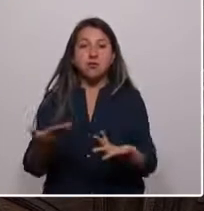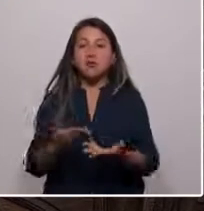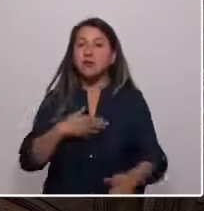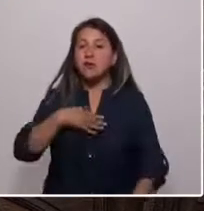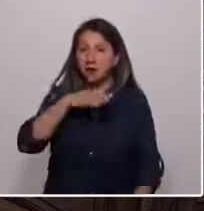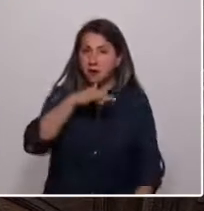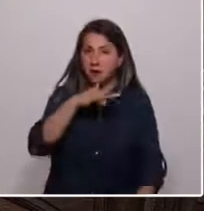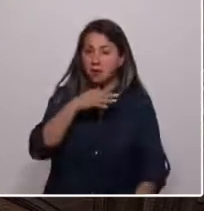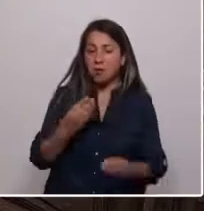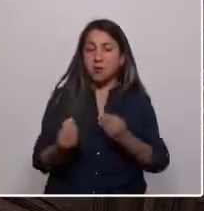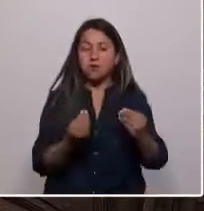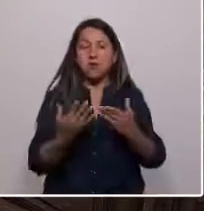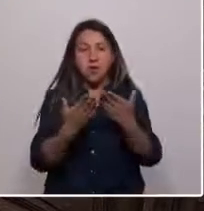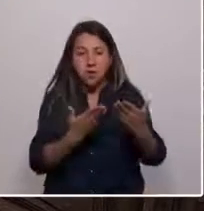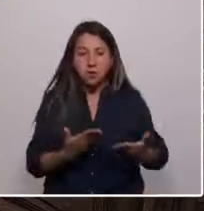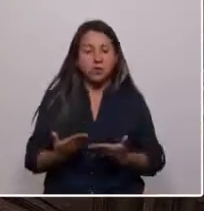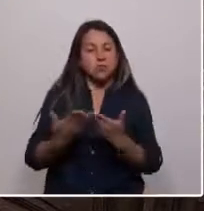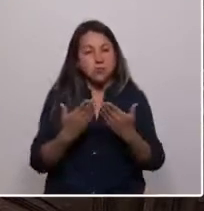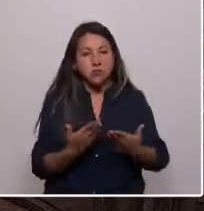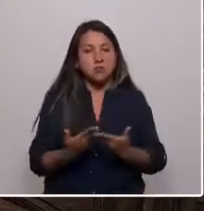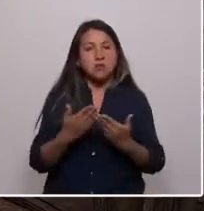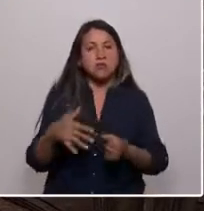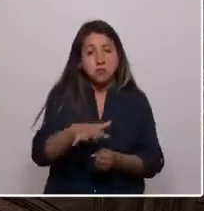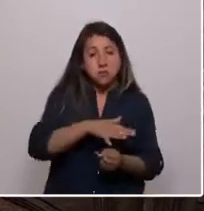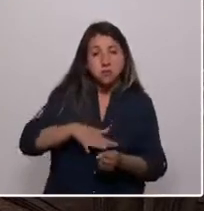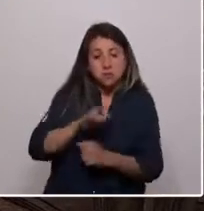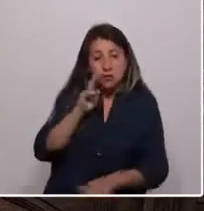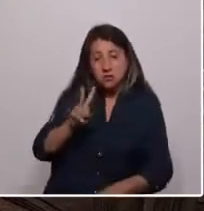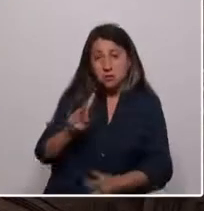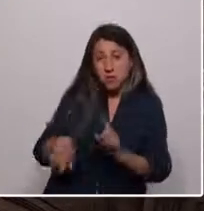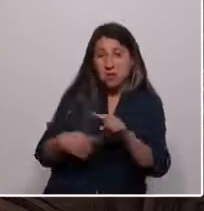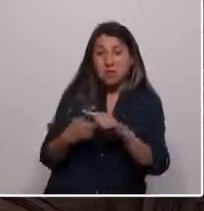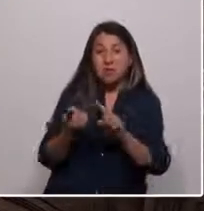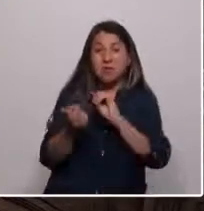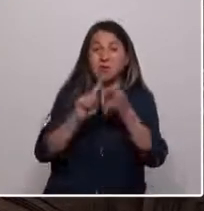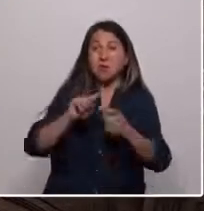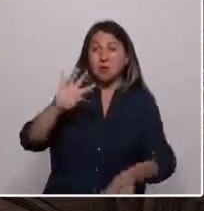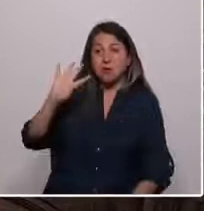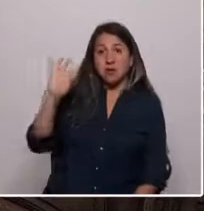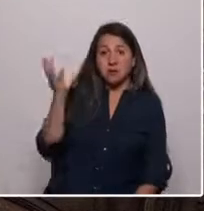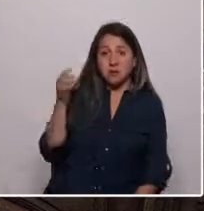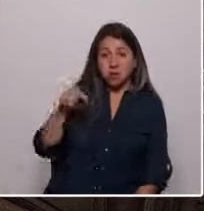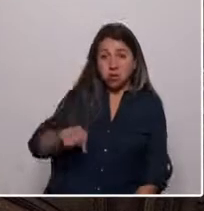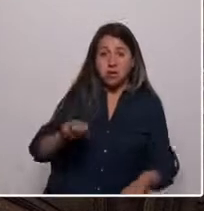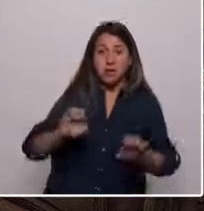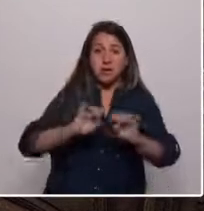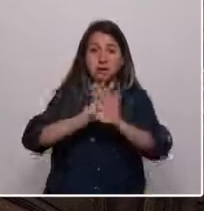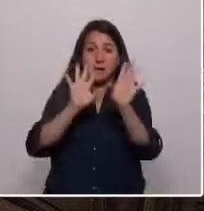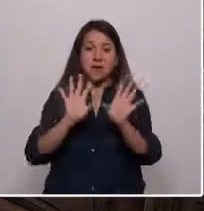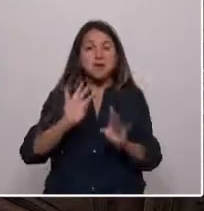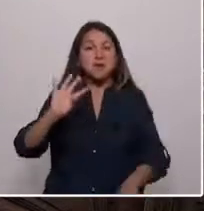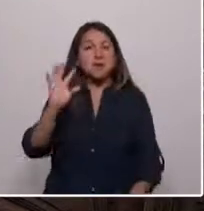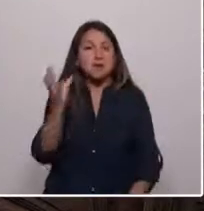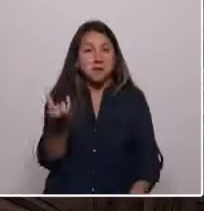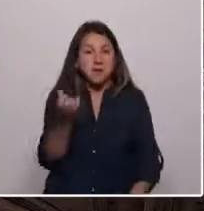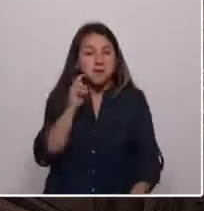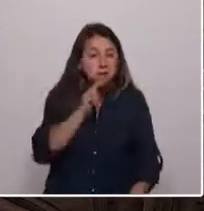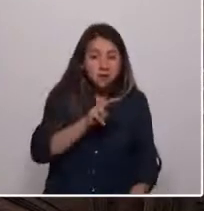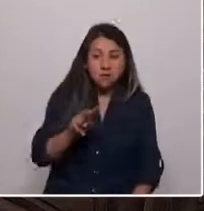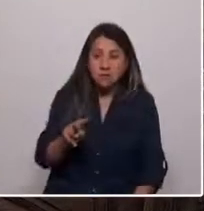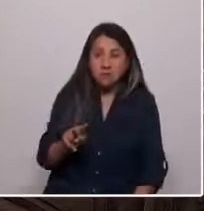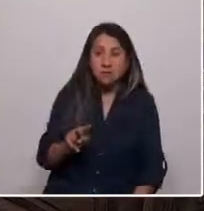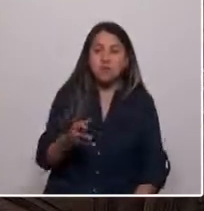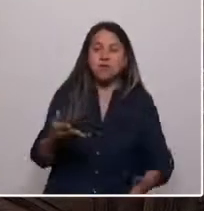Entonces, estudiamos la situación y nos dimos cuenta de que además del cambio climático, hoy emergencia climática, nos encontramos con un